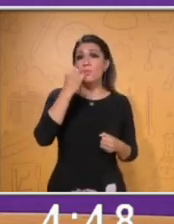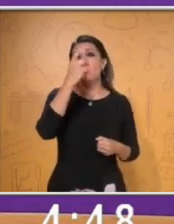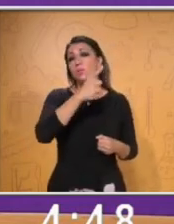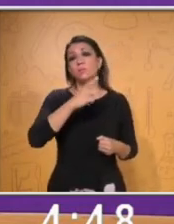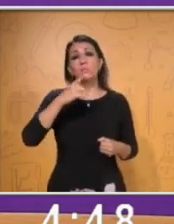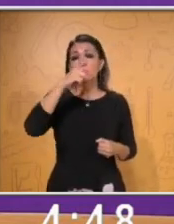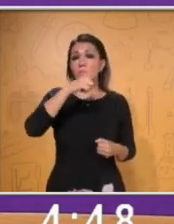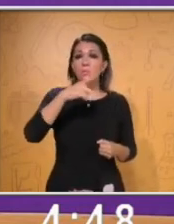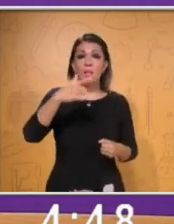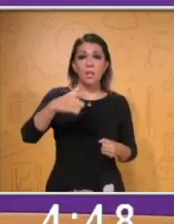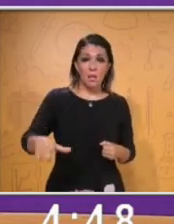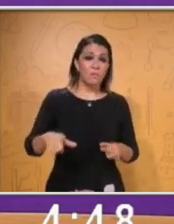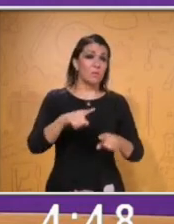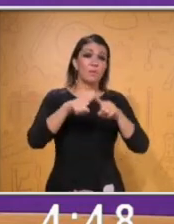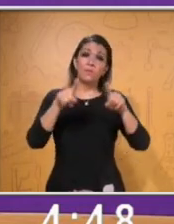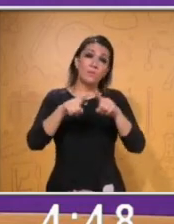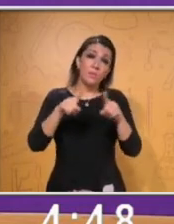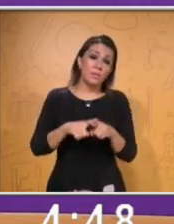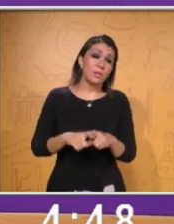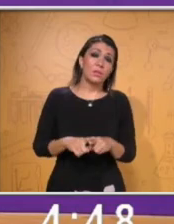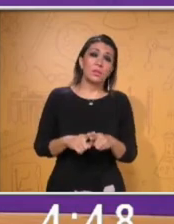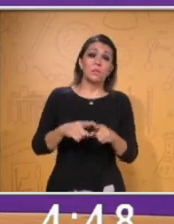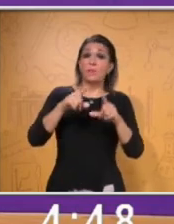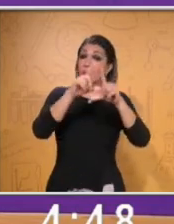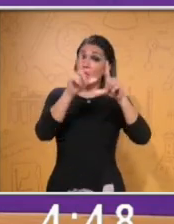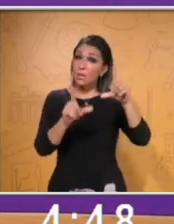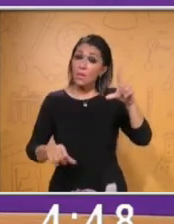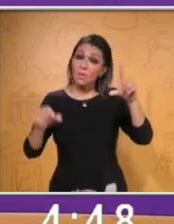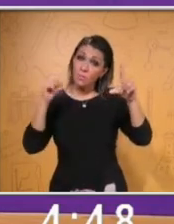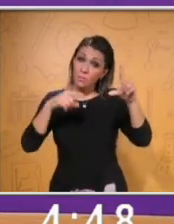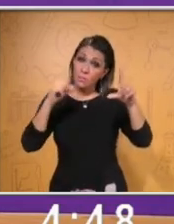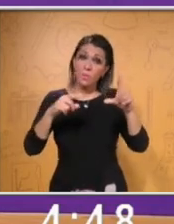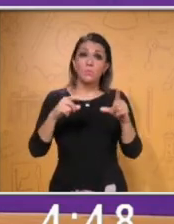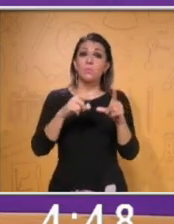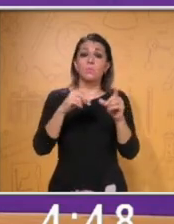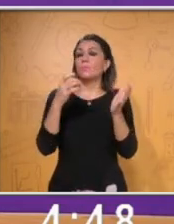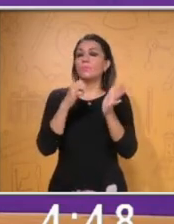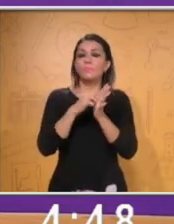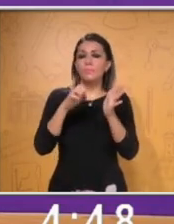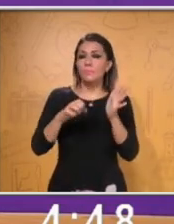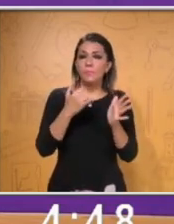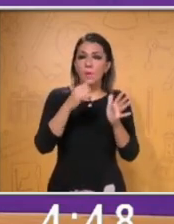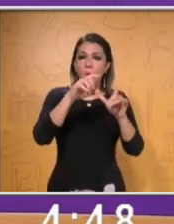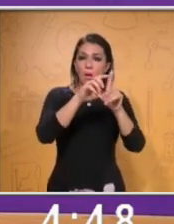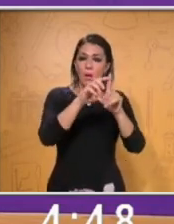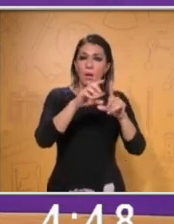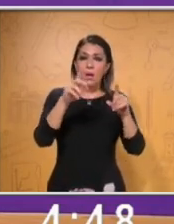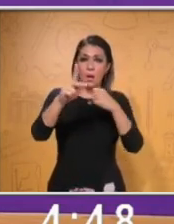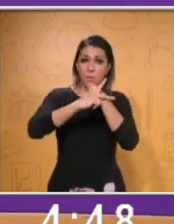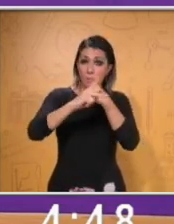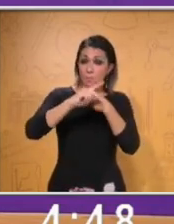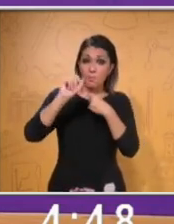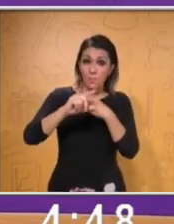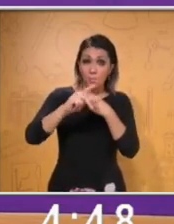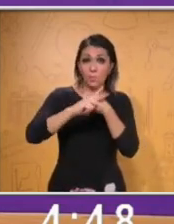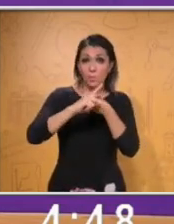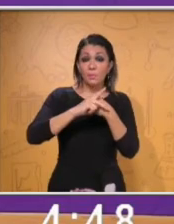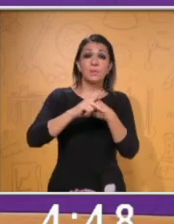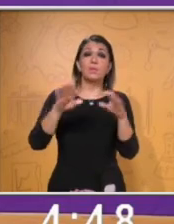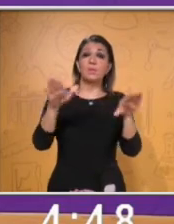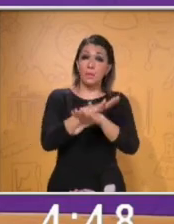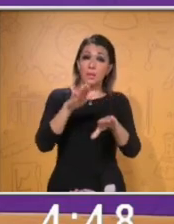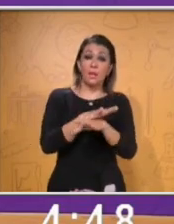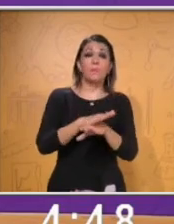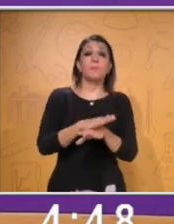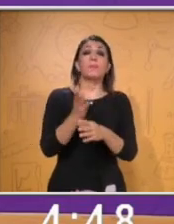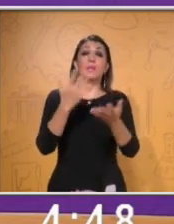locales. Es decir, no todas las personas que utilizan el lenguaje de señas utilizan exactamente la misma. También hay variedades. El lenguaje